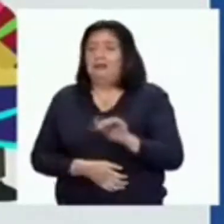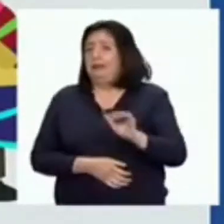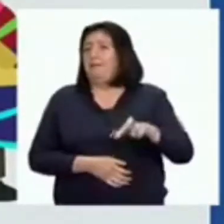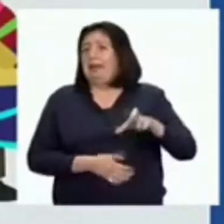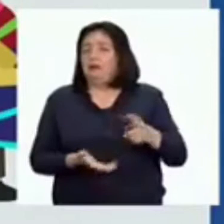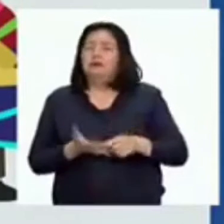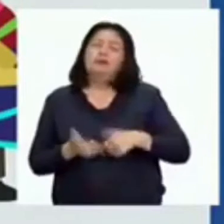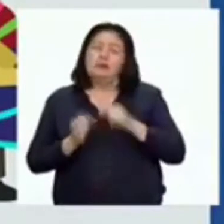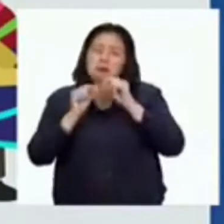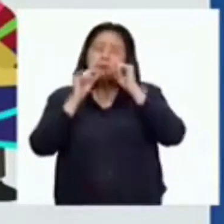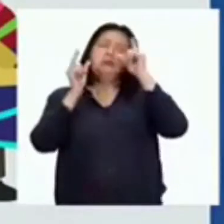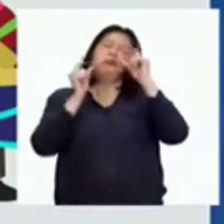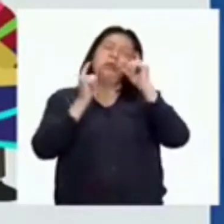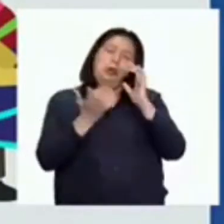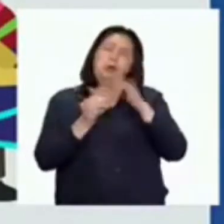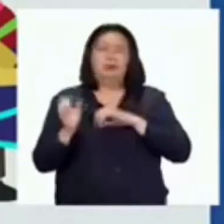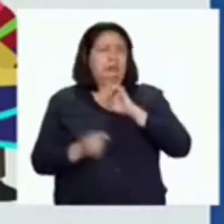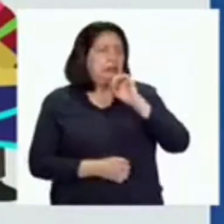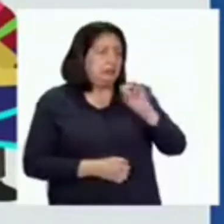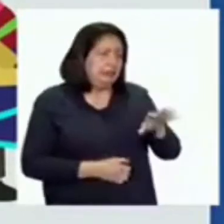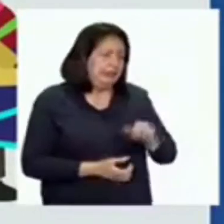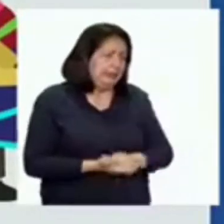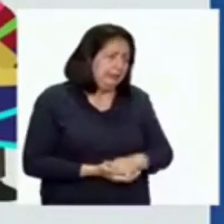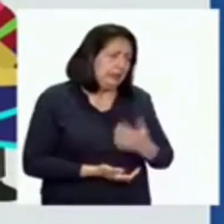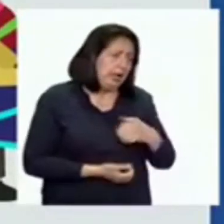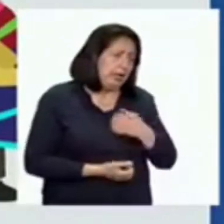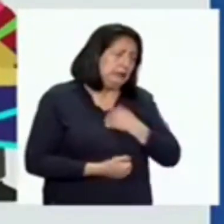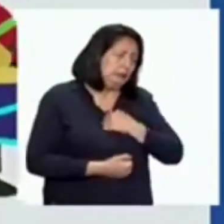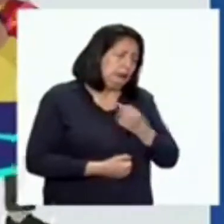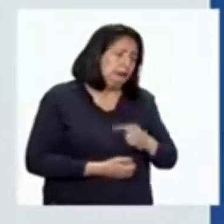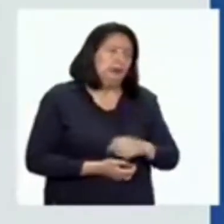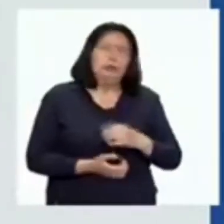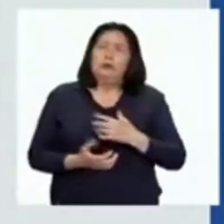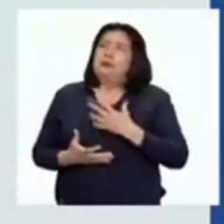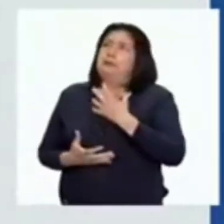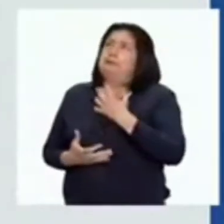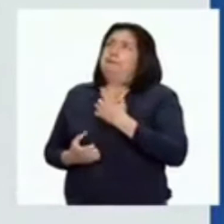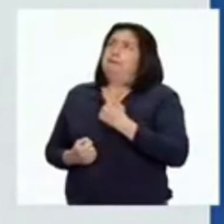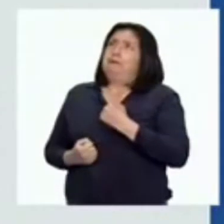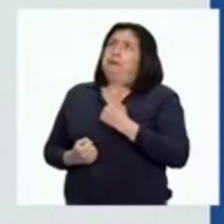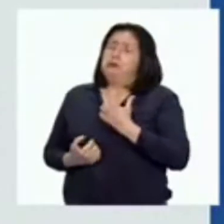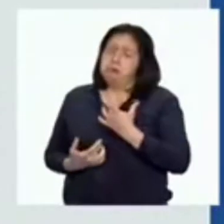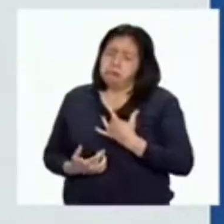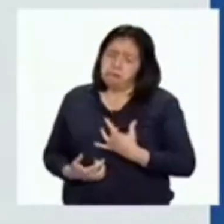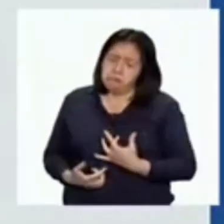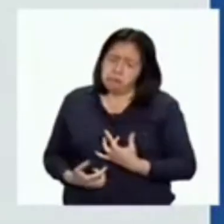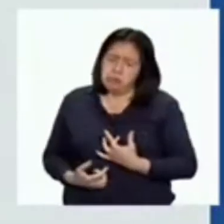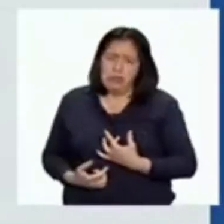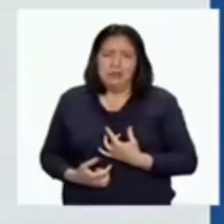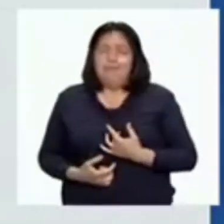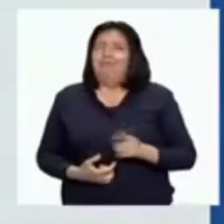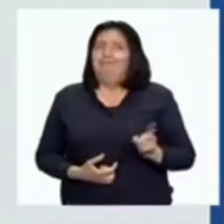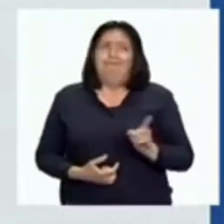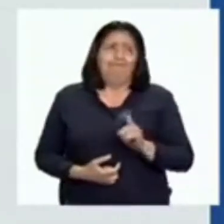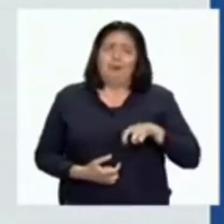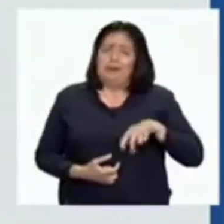operación, le comunicaron muy tristes la noticia. Pedro intentó ser fuerte, pero la noticia lo entristeció mucho. Él ya no podía